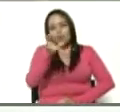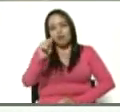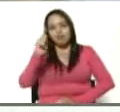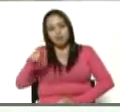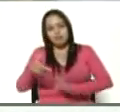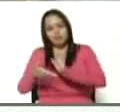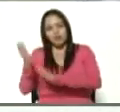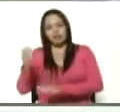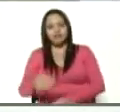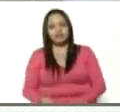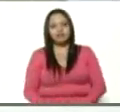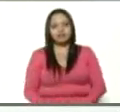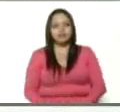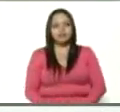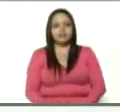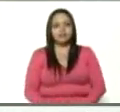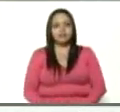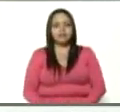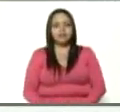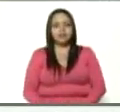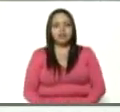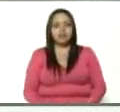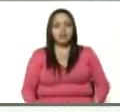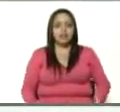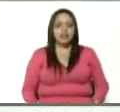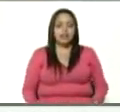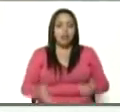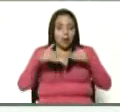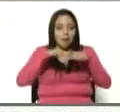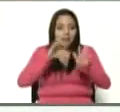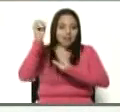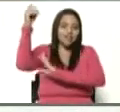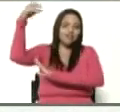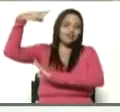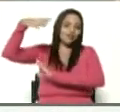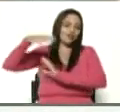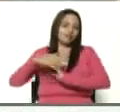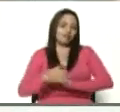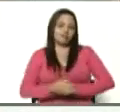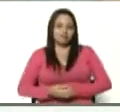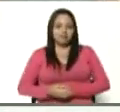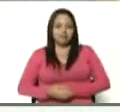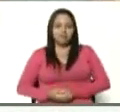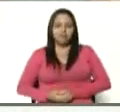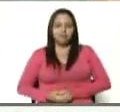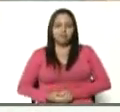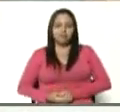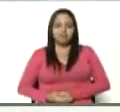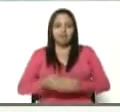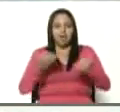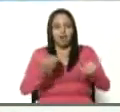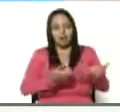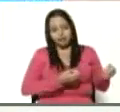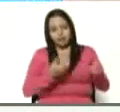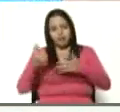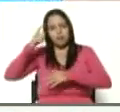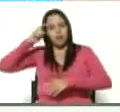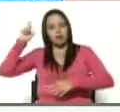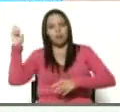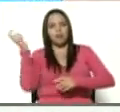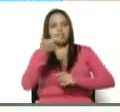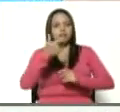en las costas del sol, allá en el Mediterráneo. Bueno, fíjense ustedes, vámonos a Huarico, directo,